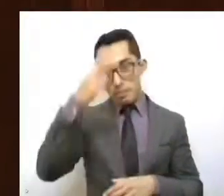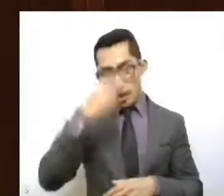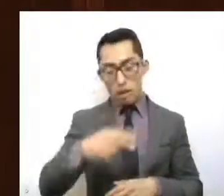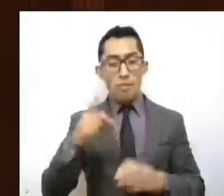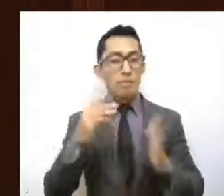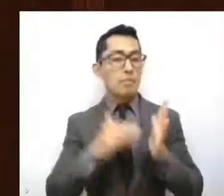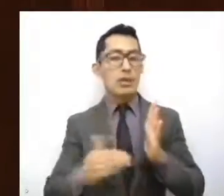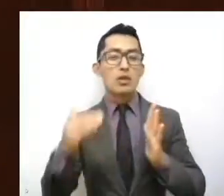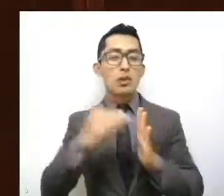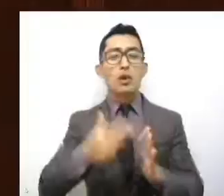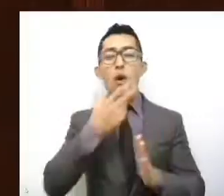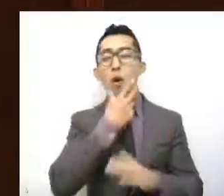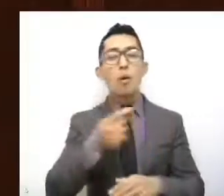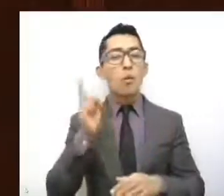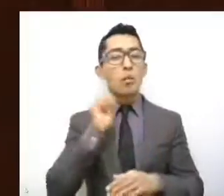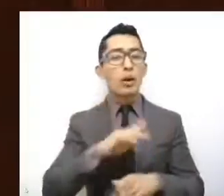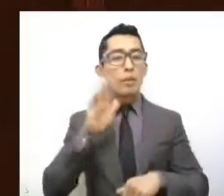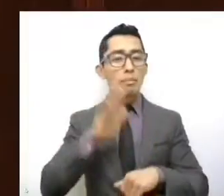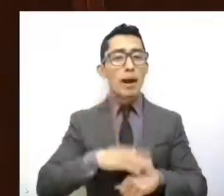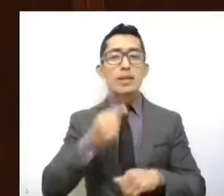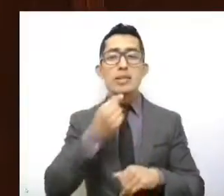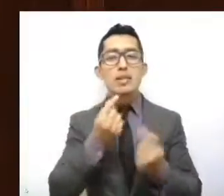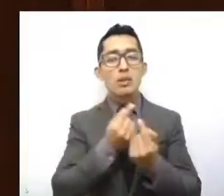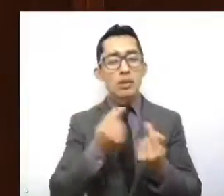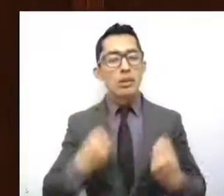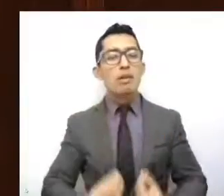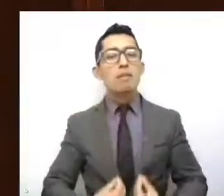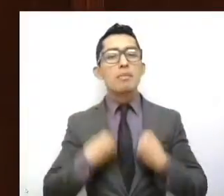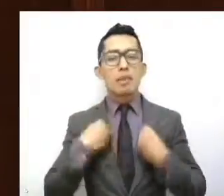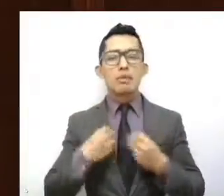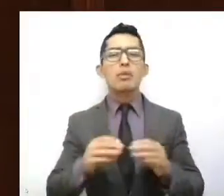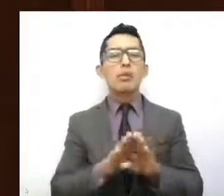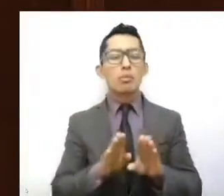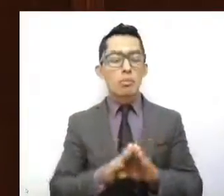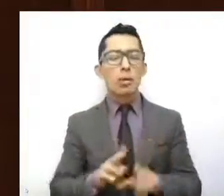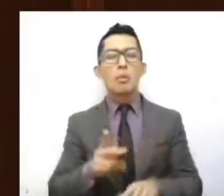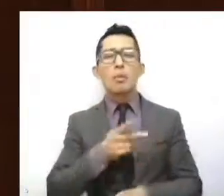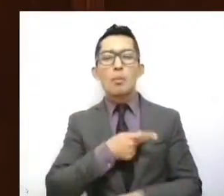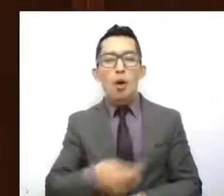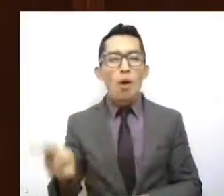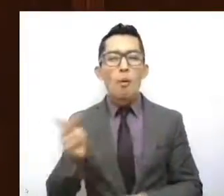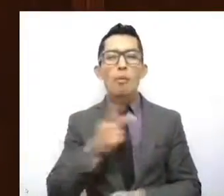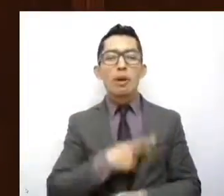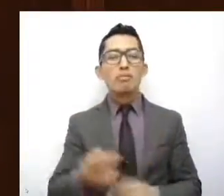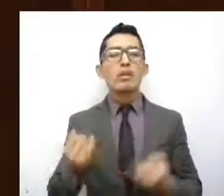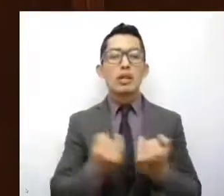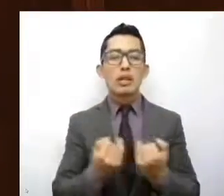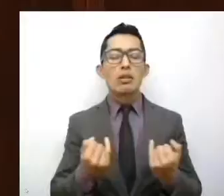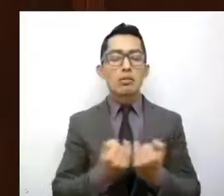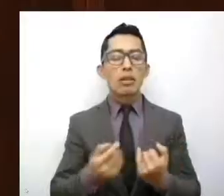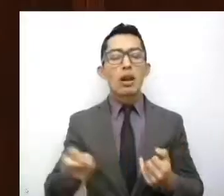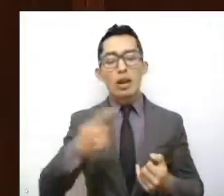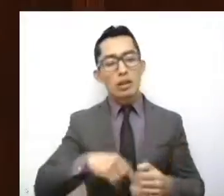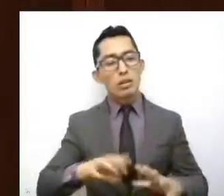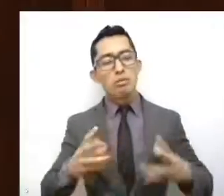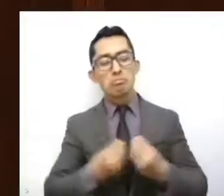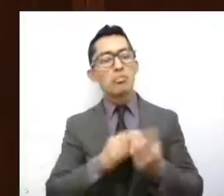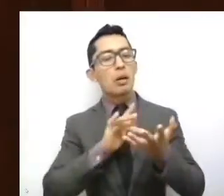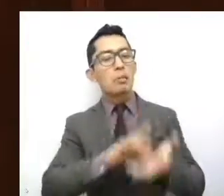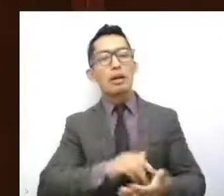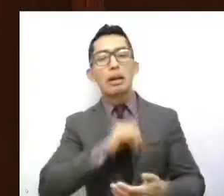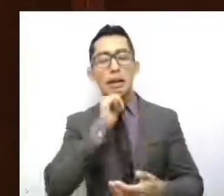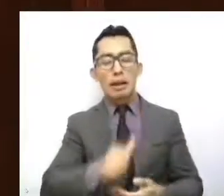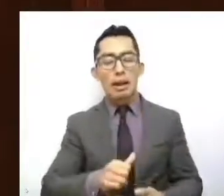niñas y niños siguen viviendo en condiciones de pobreza, imaginación. Son víctimas del